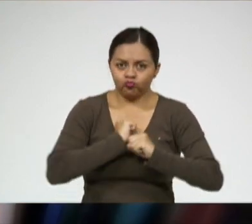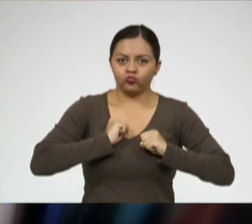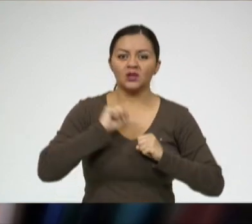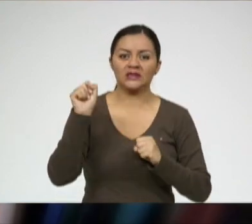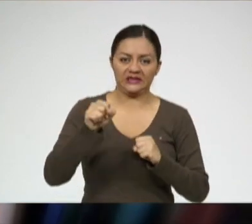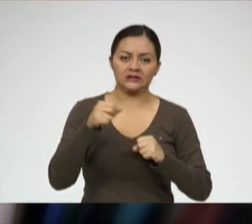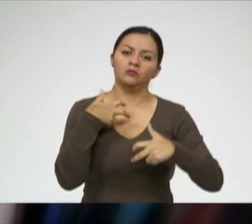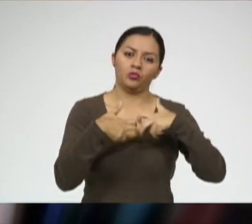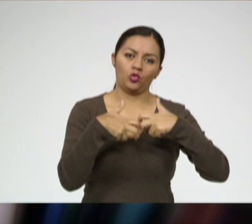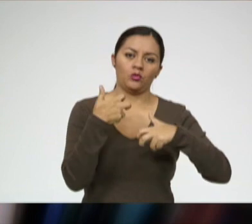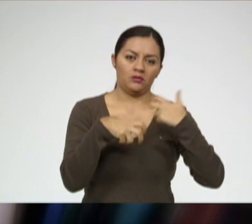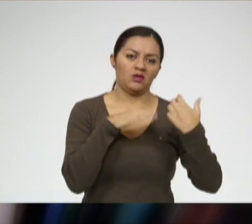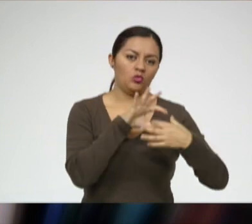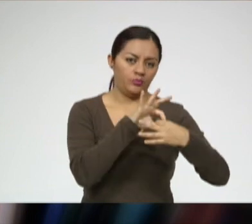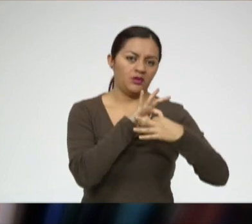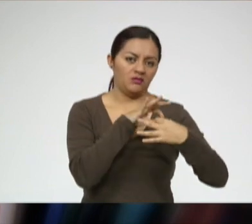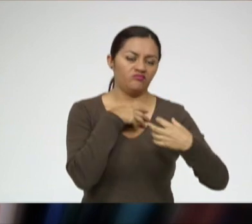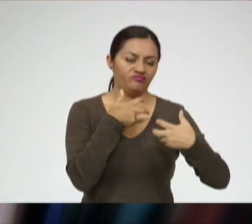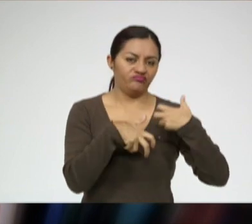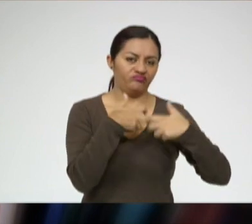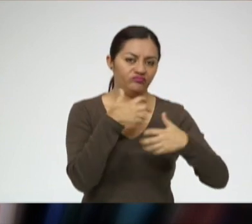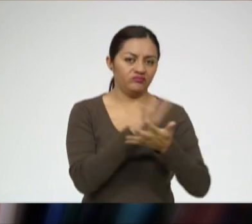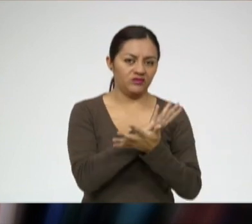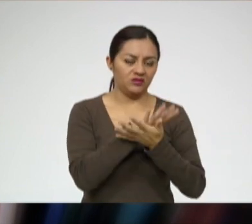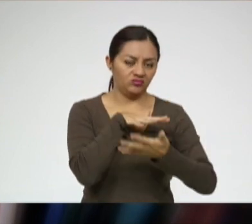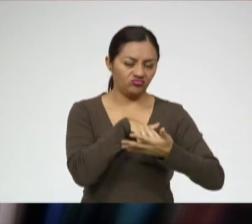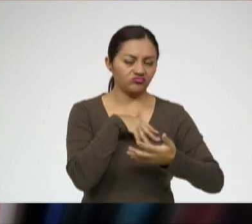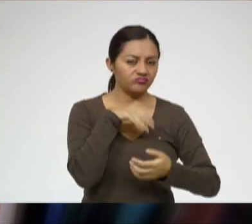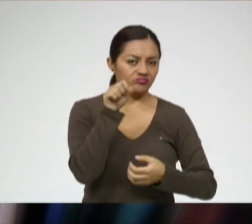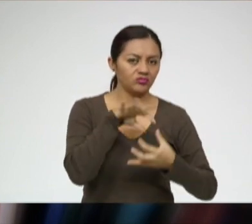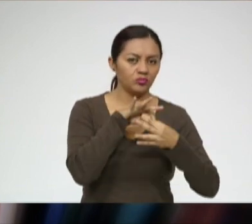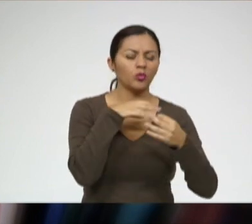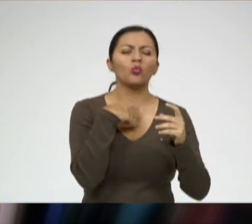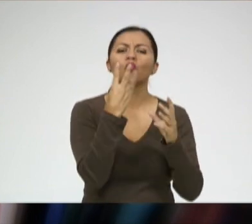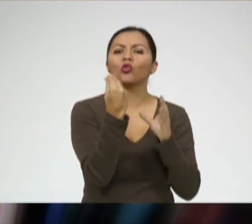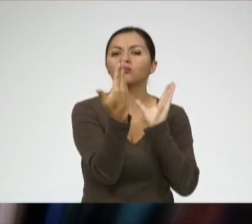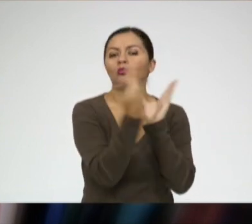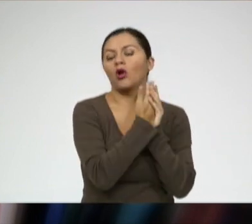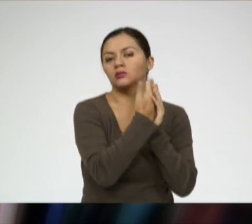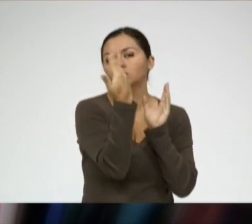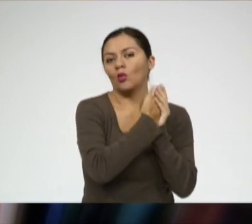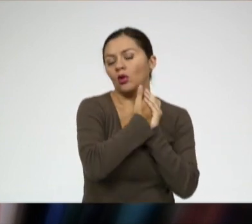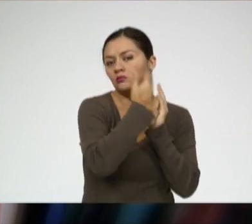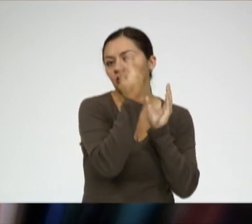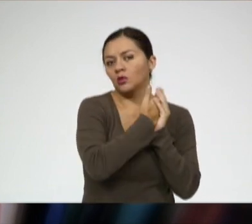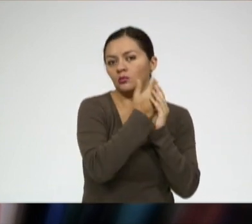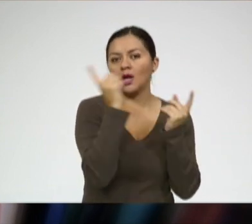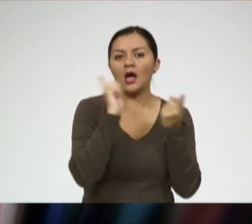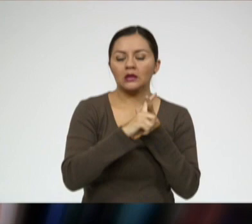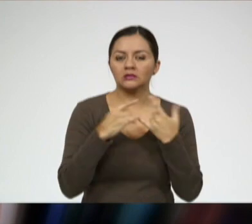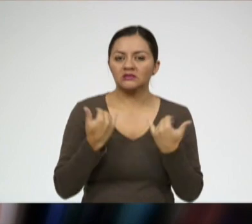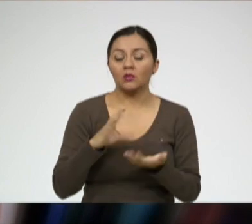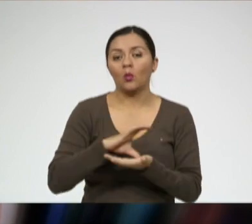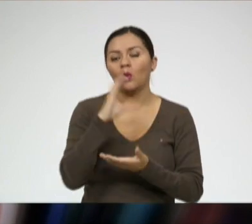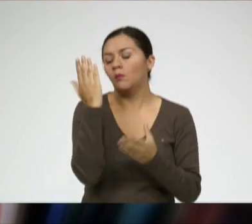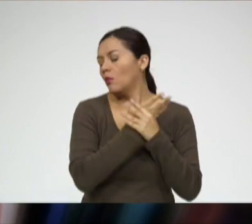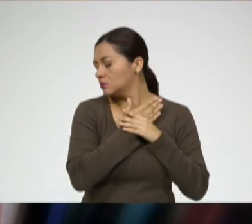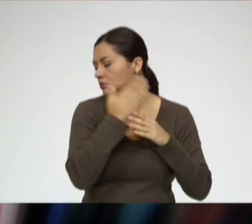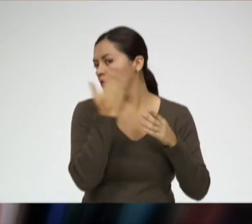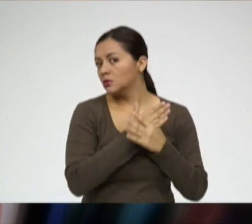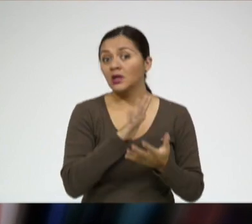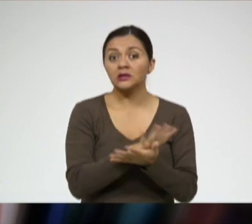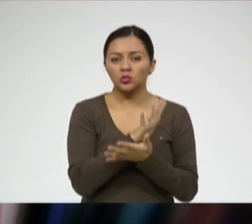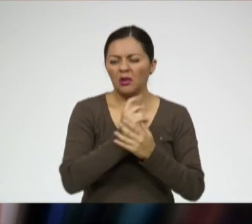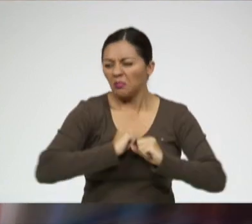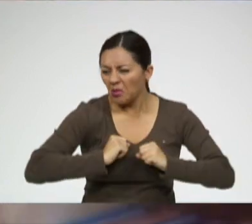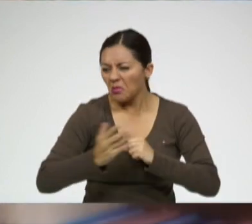con mis compañeros. Más con mis compañeros, porque me molesta, me molestan hasta ahorita en el colegio y en la escuela, también